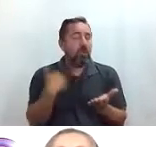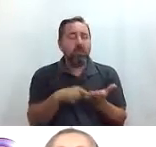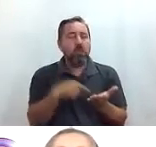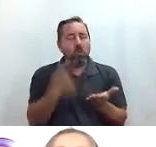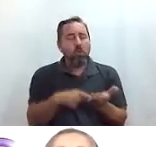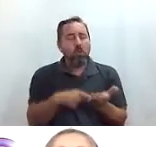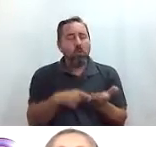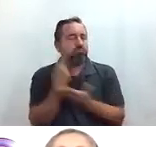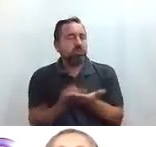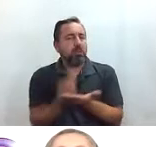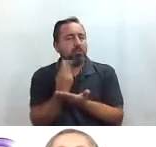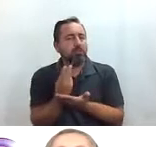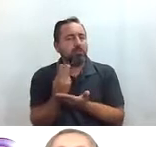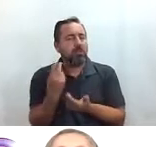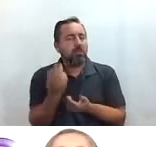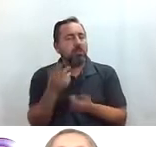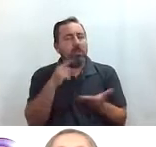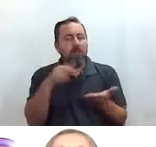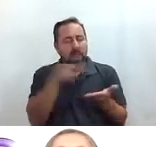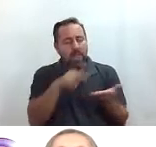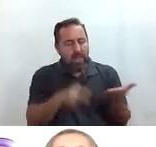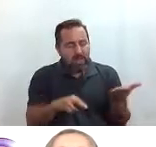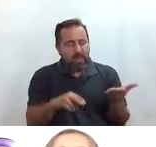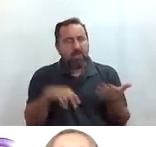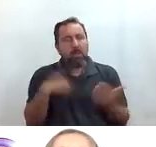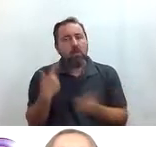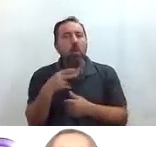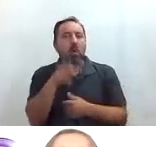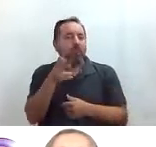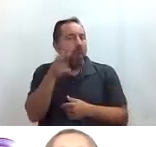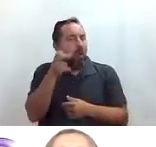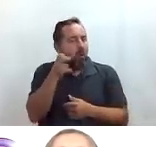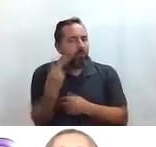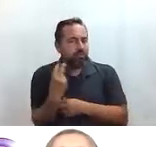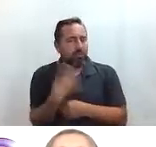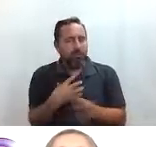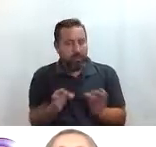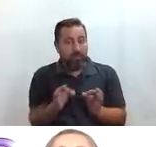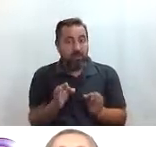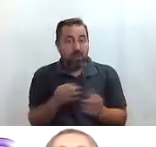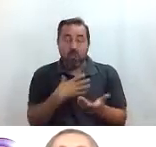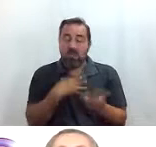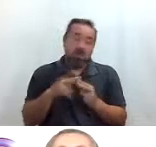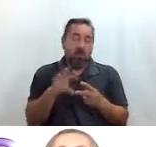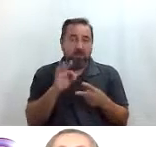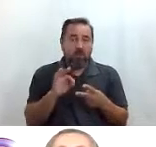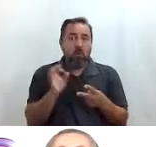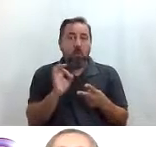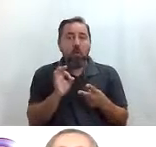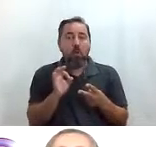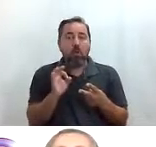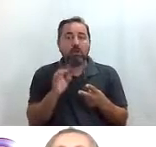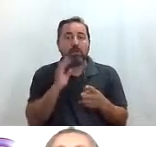perfectamente además tiene la opción de leerlo y de escucharlo en audio así que lo que vosotros queráis o os lo locuta un